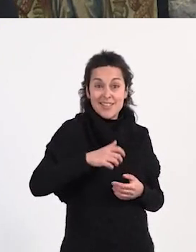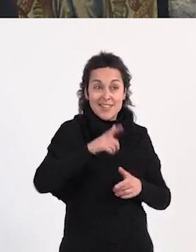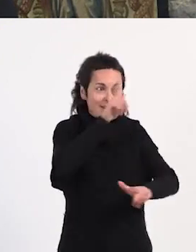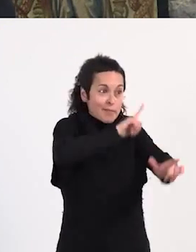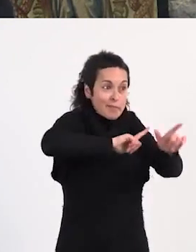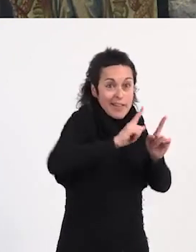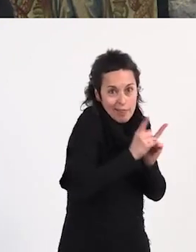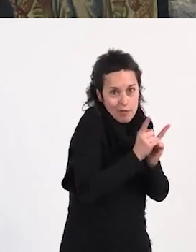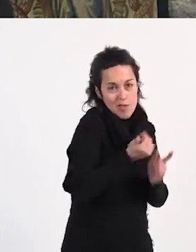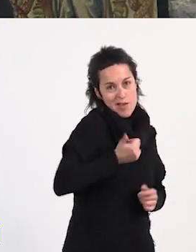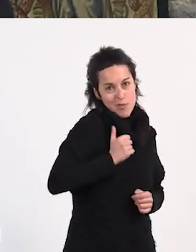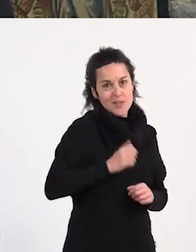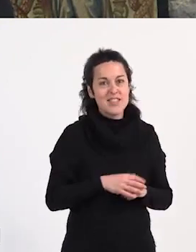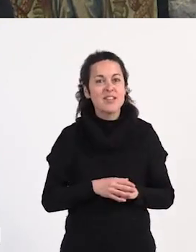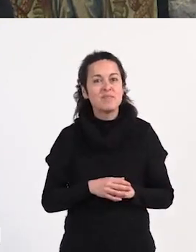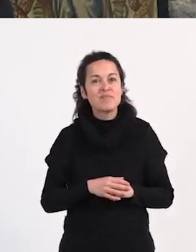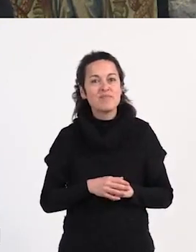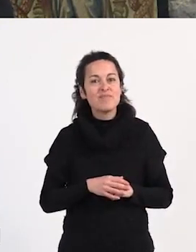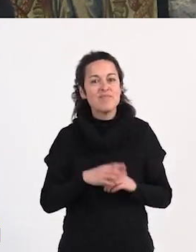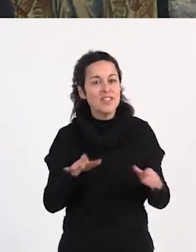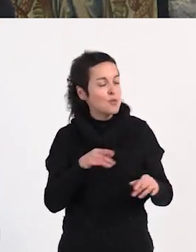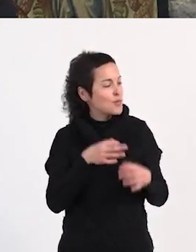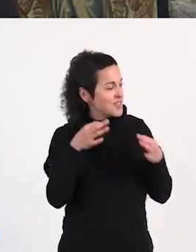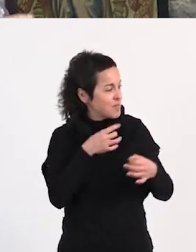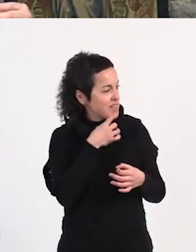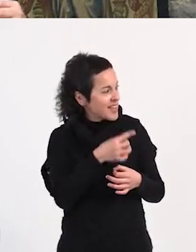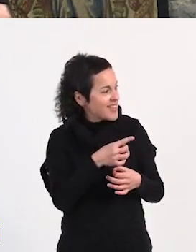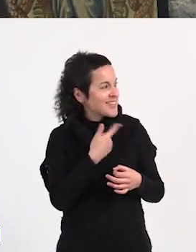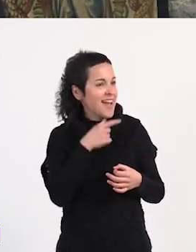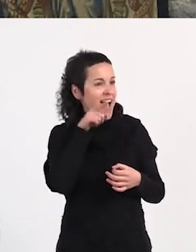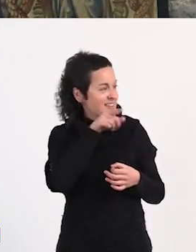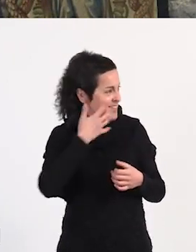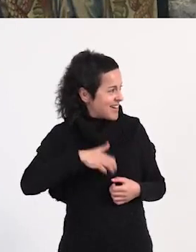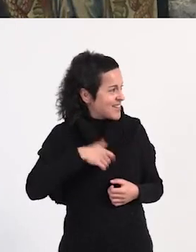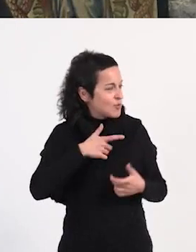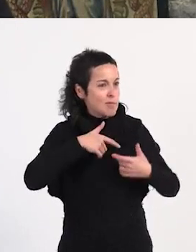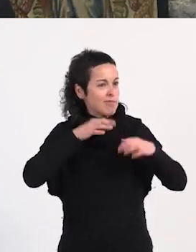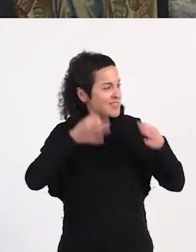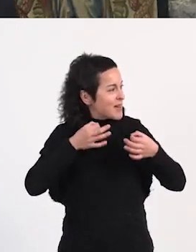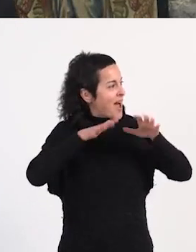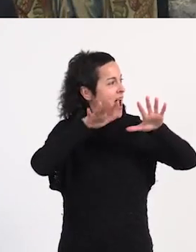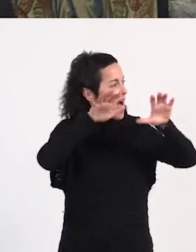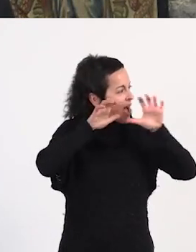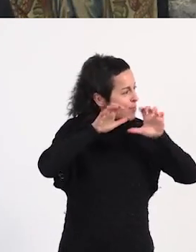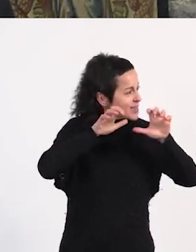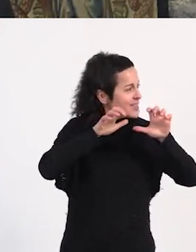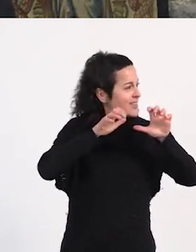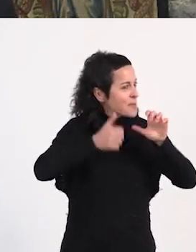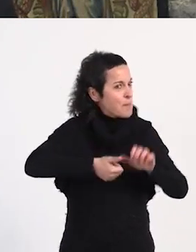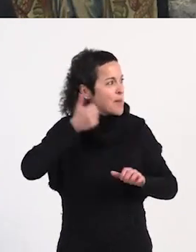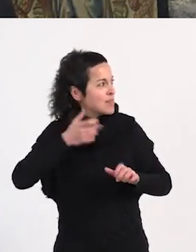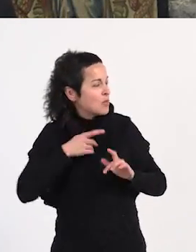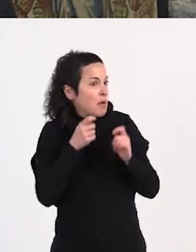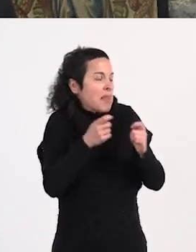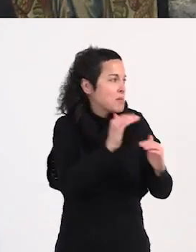Argentina y donde suele decir que aprendes más tú de lo que ellas te